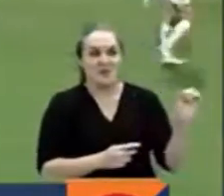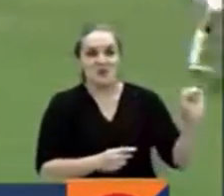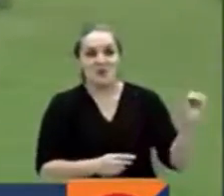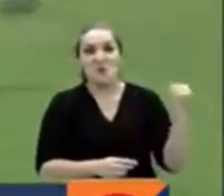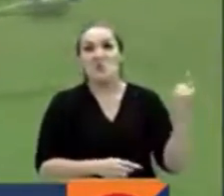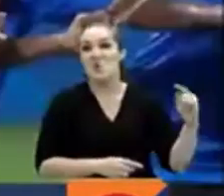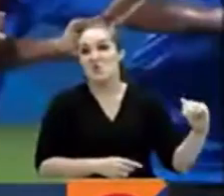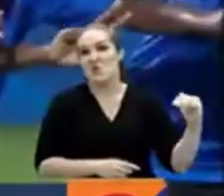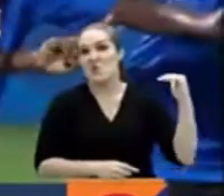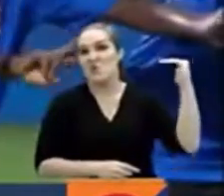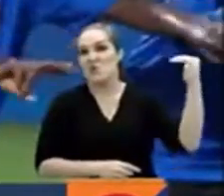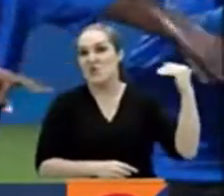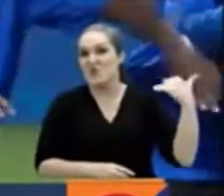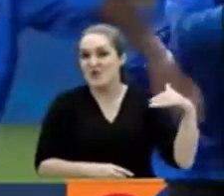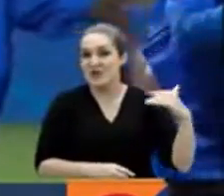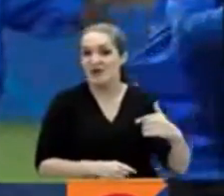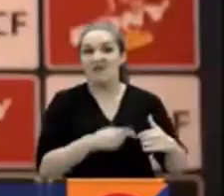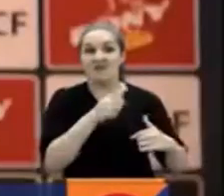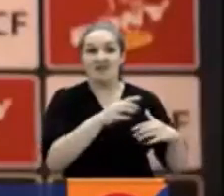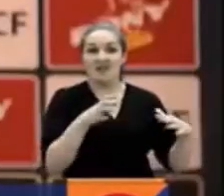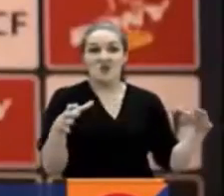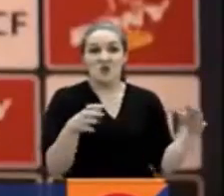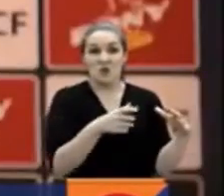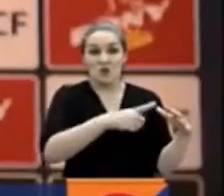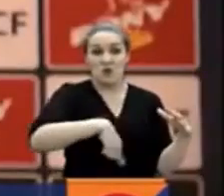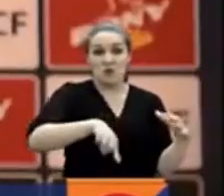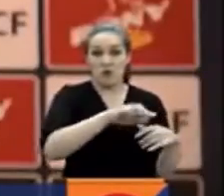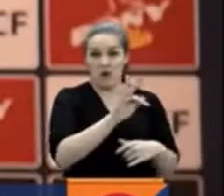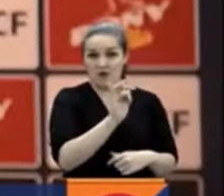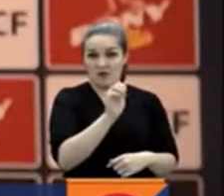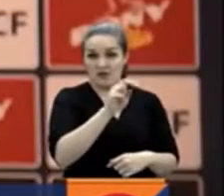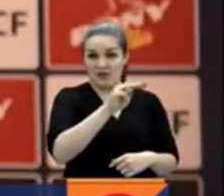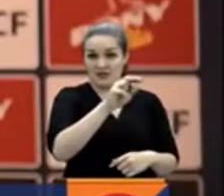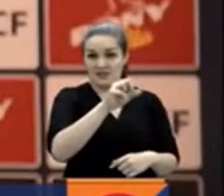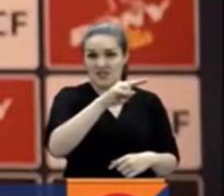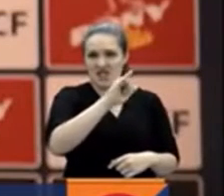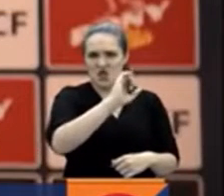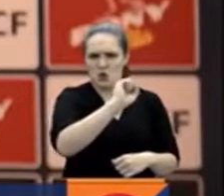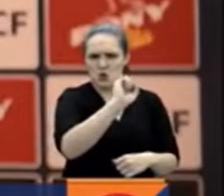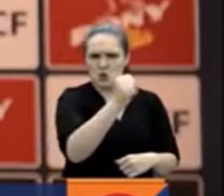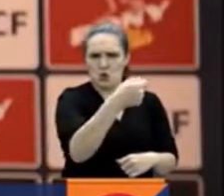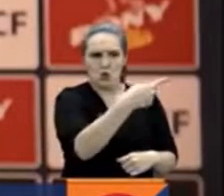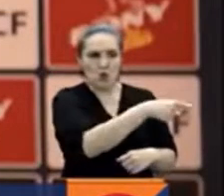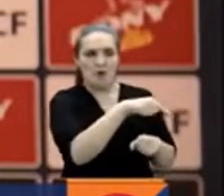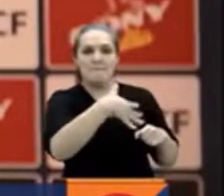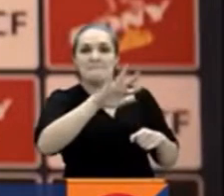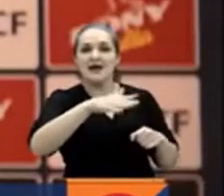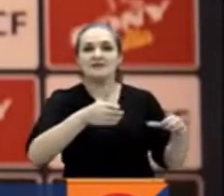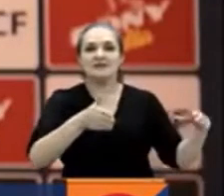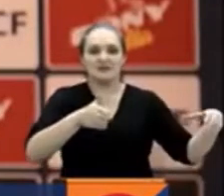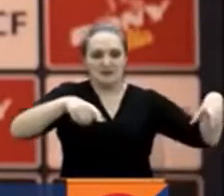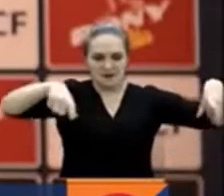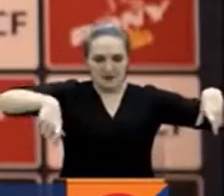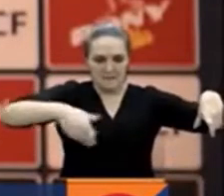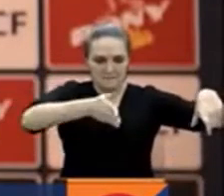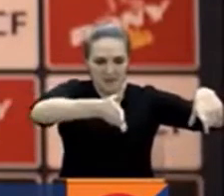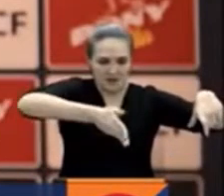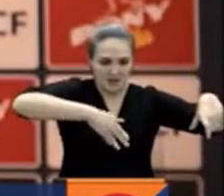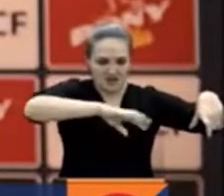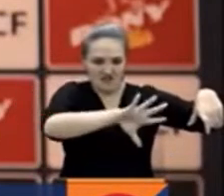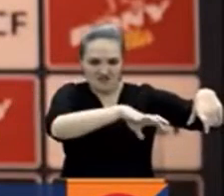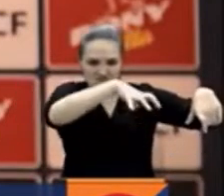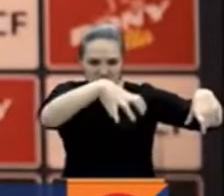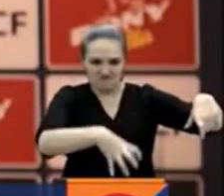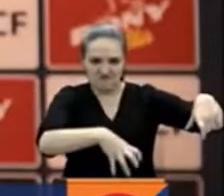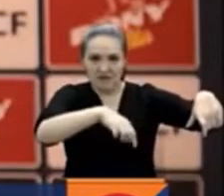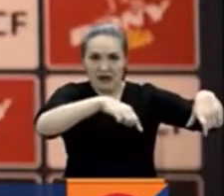altura. Es un equipo que se repliega, es fuerte, mete mucha gente en la mitad de la cancha y recupera la pelota